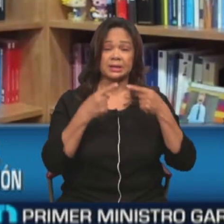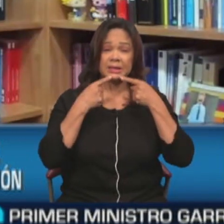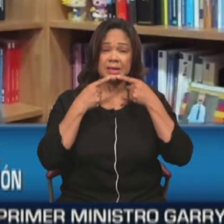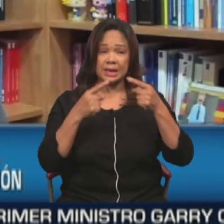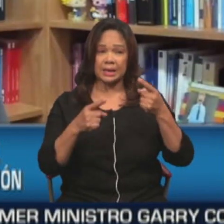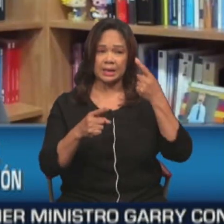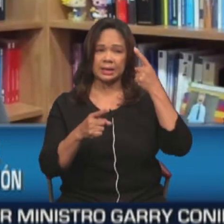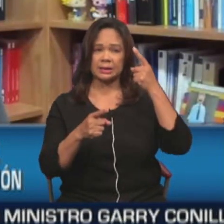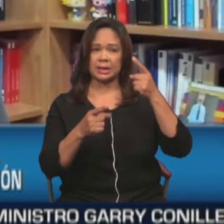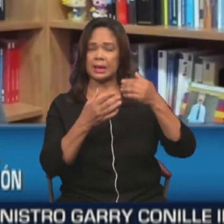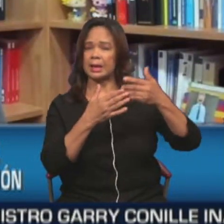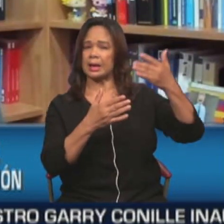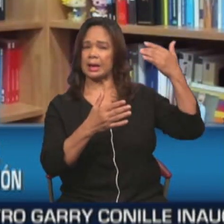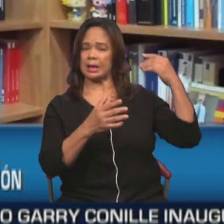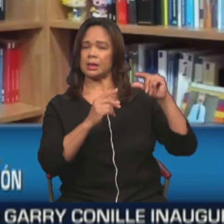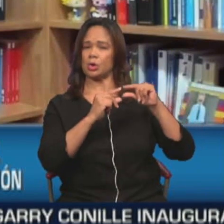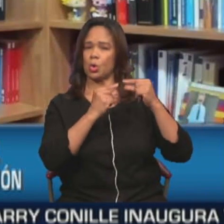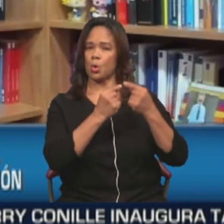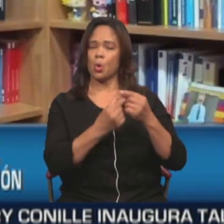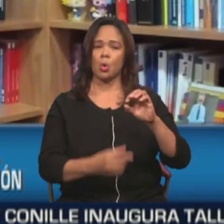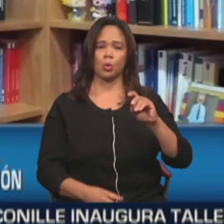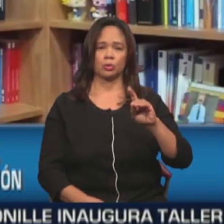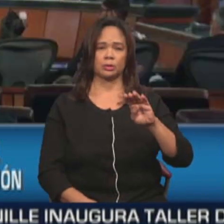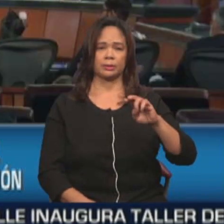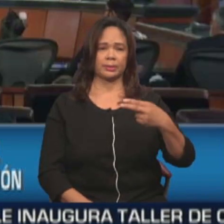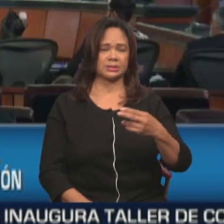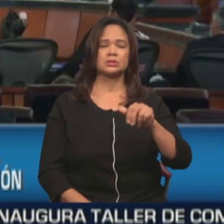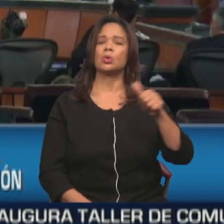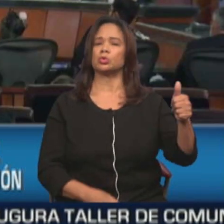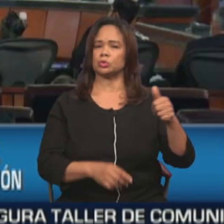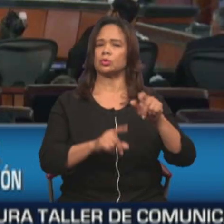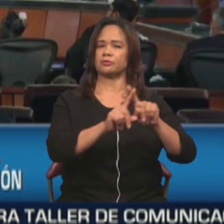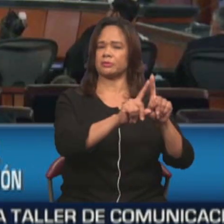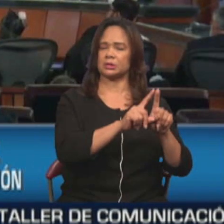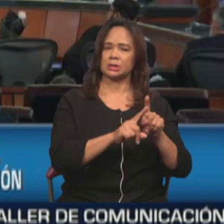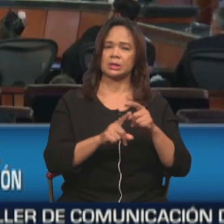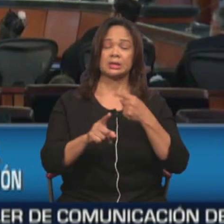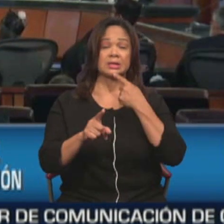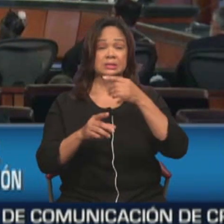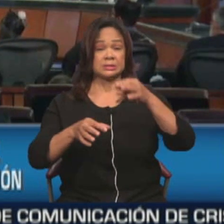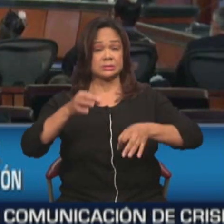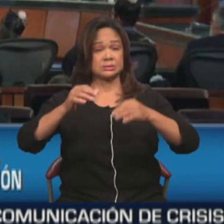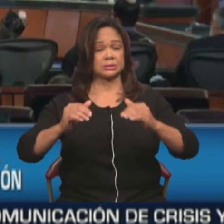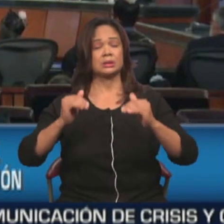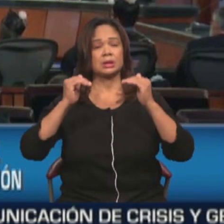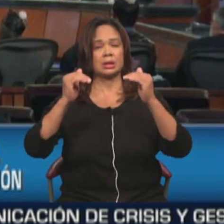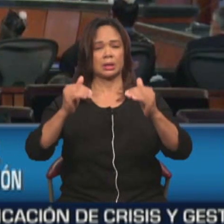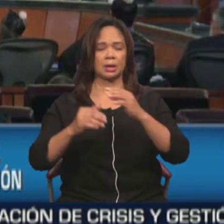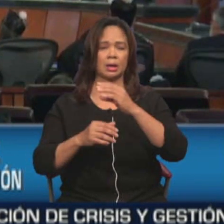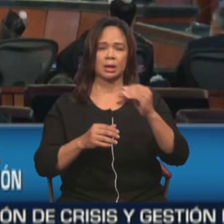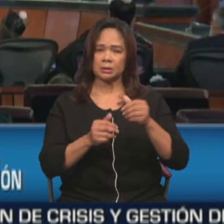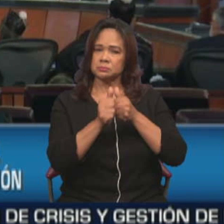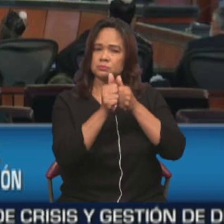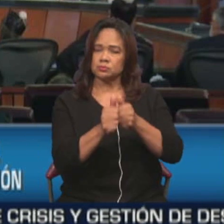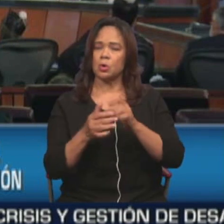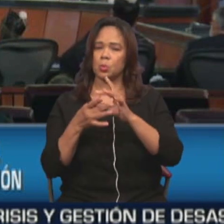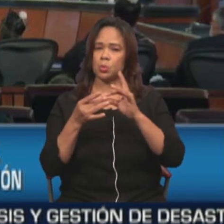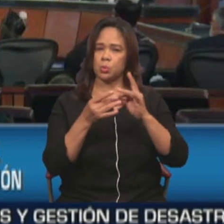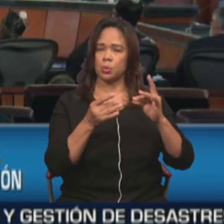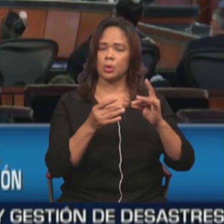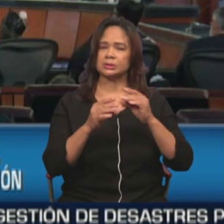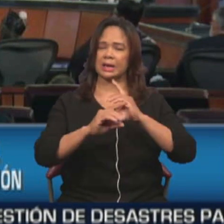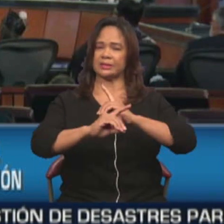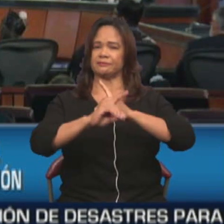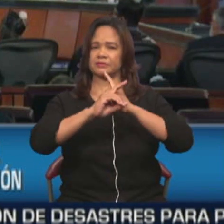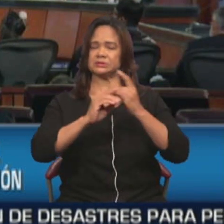a raíz del caso de Brecha en otros litorales. El jurista afirmó que la Suprema Corte actuó conteste a los argumentos de la defensa técnica